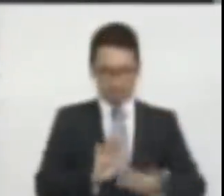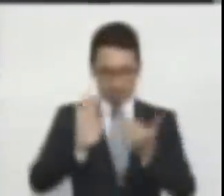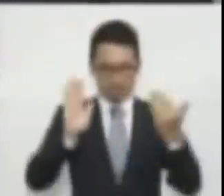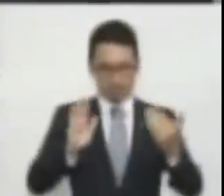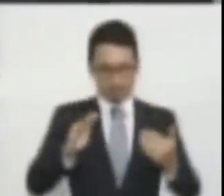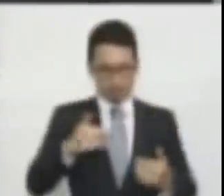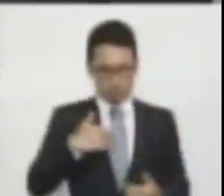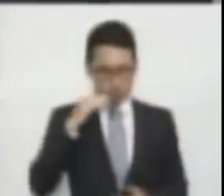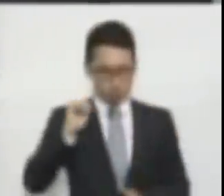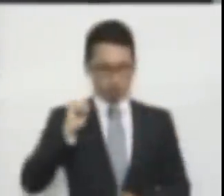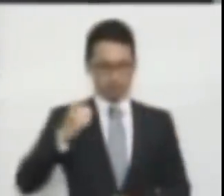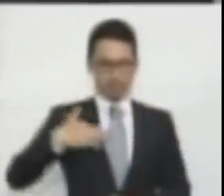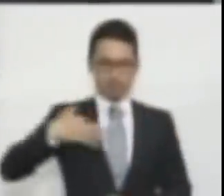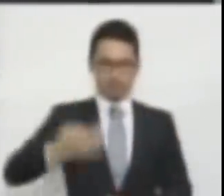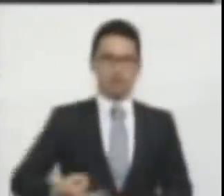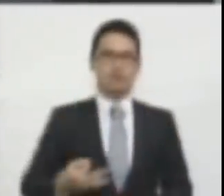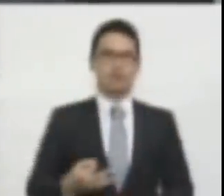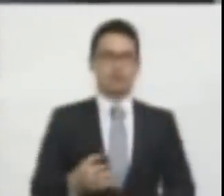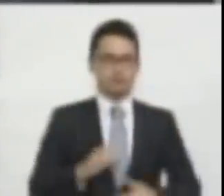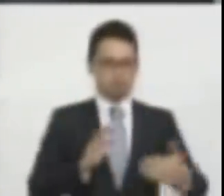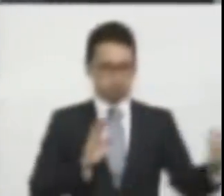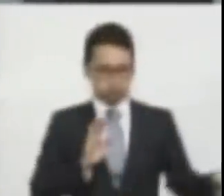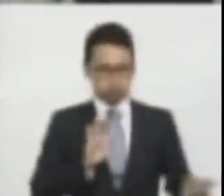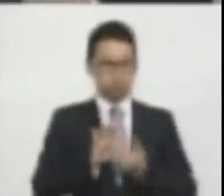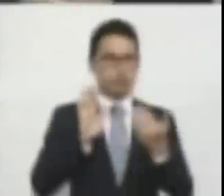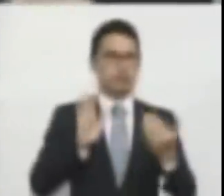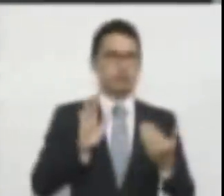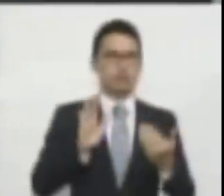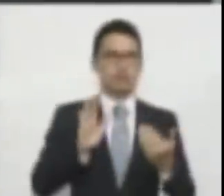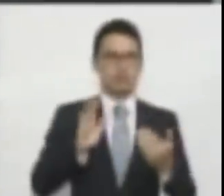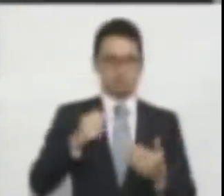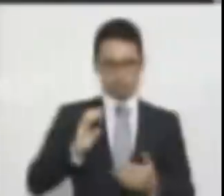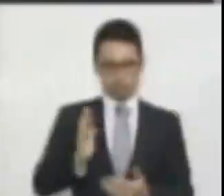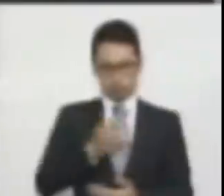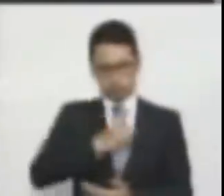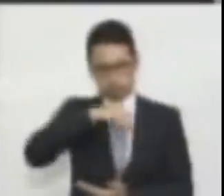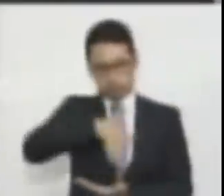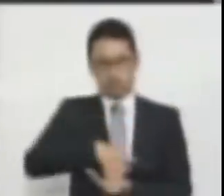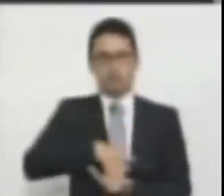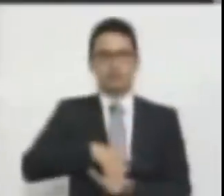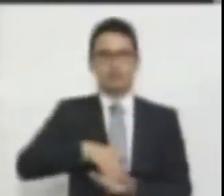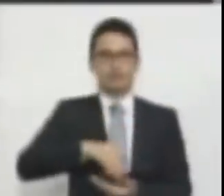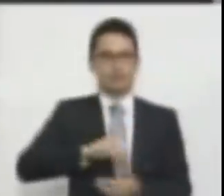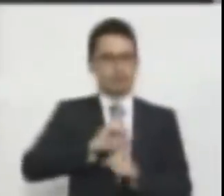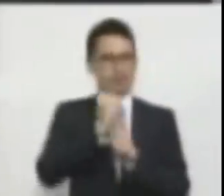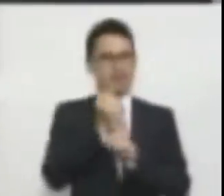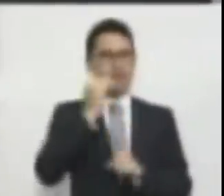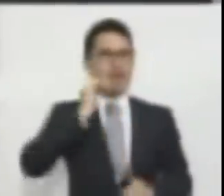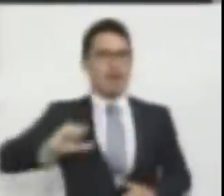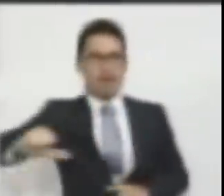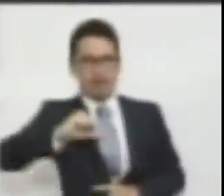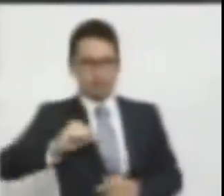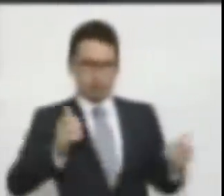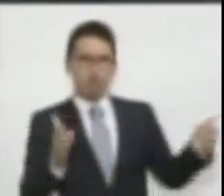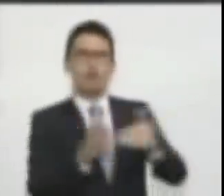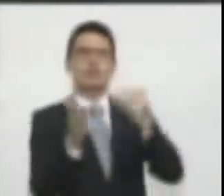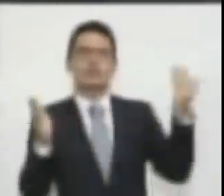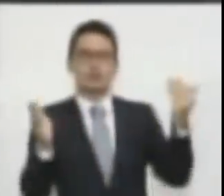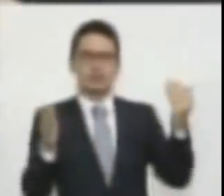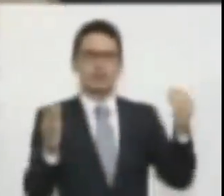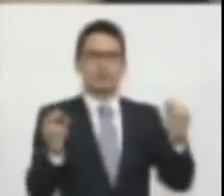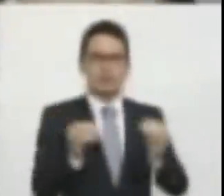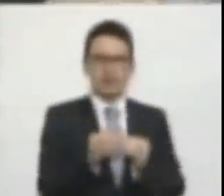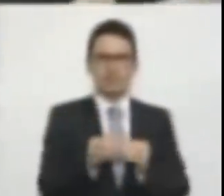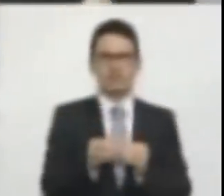dignidad atentatorio de su puesto en la sociedad colombiana atentatorio de esa